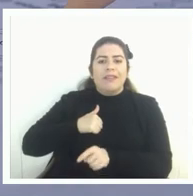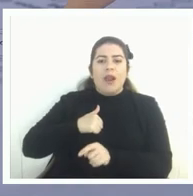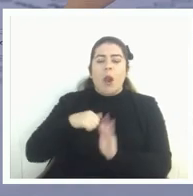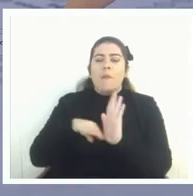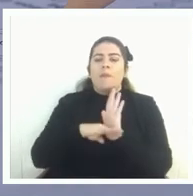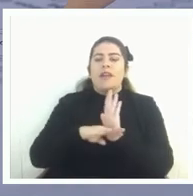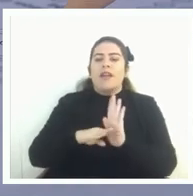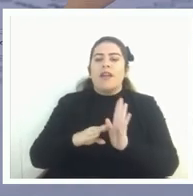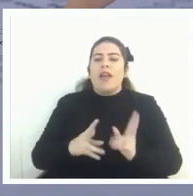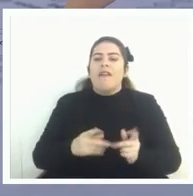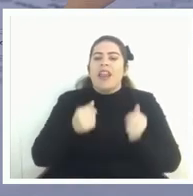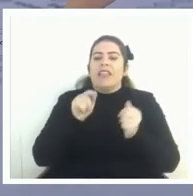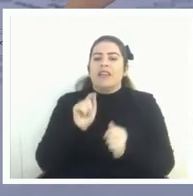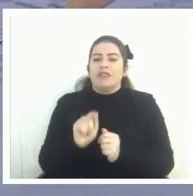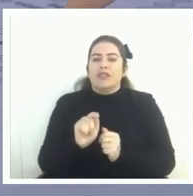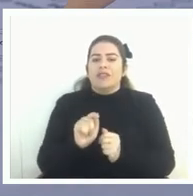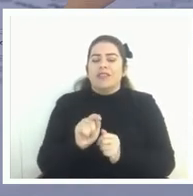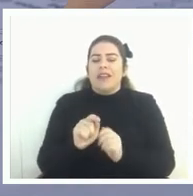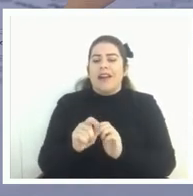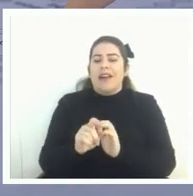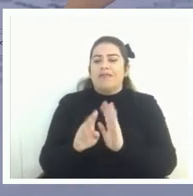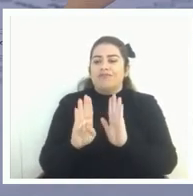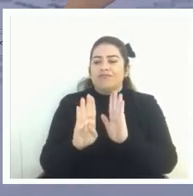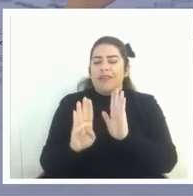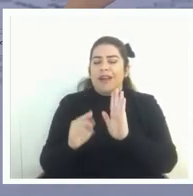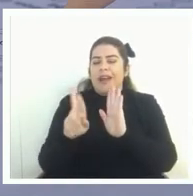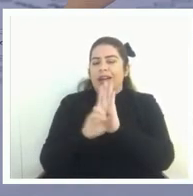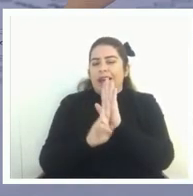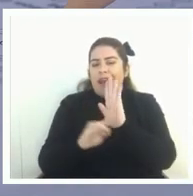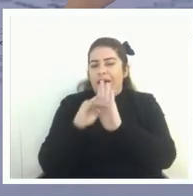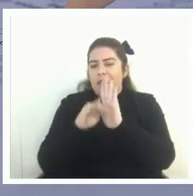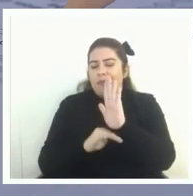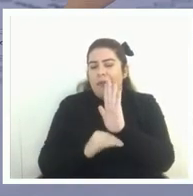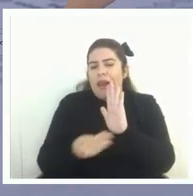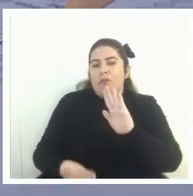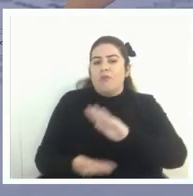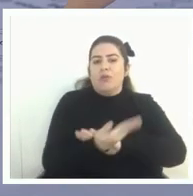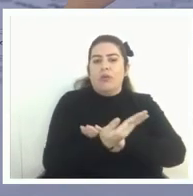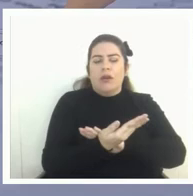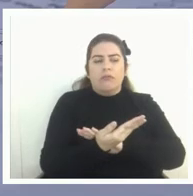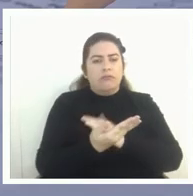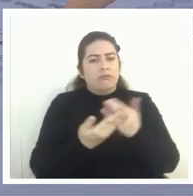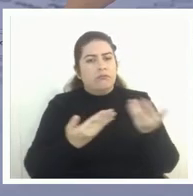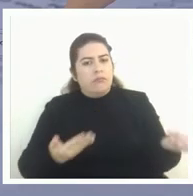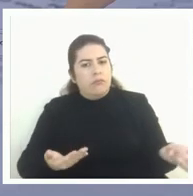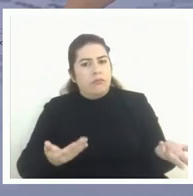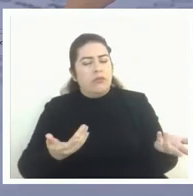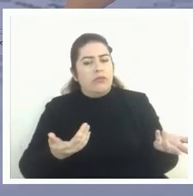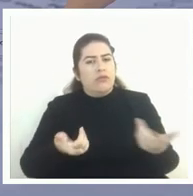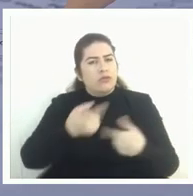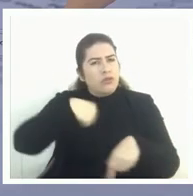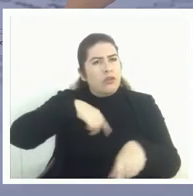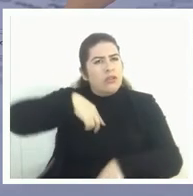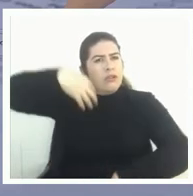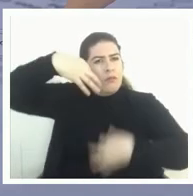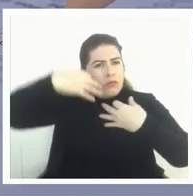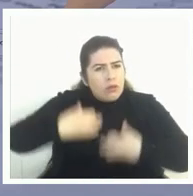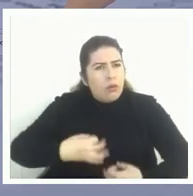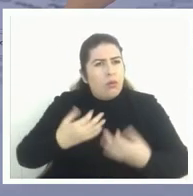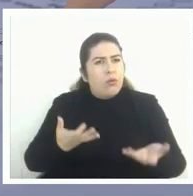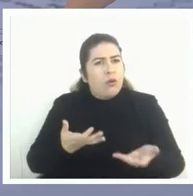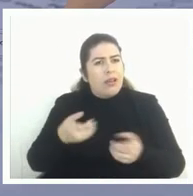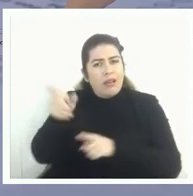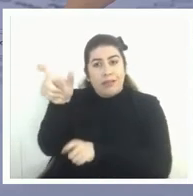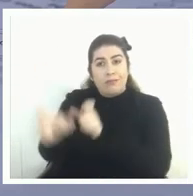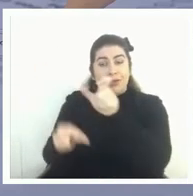habilitación estas reglas para poder postular y uno se pregunta si estamos seguros de que esas personas